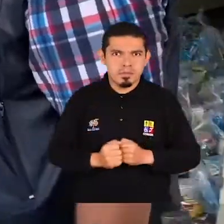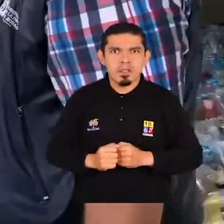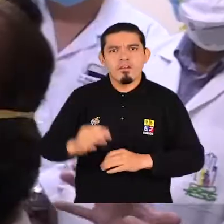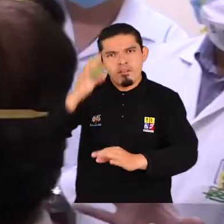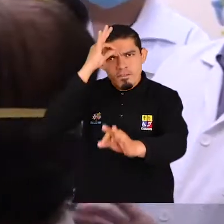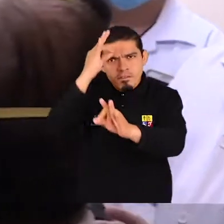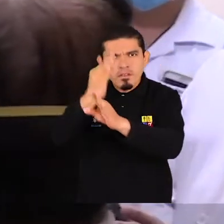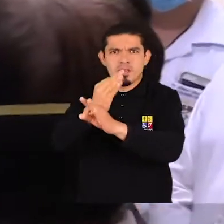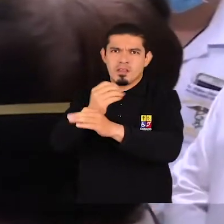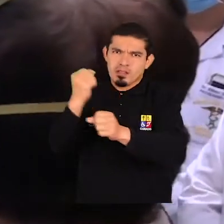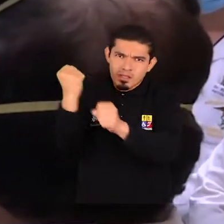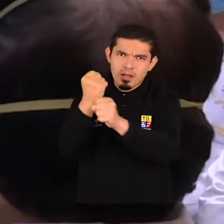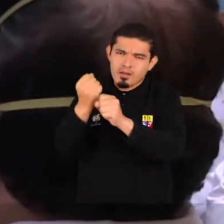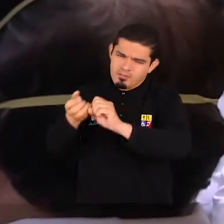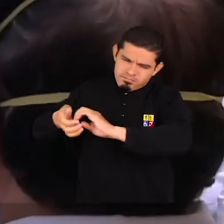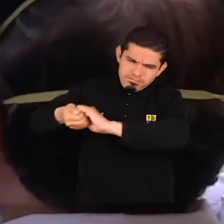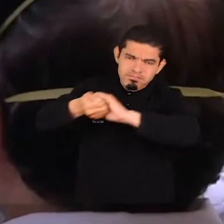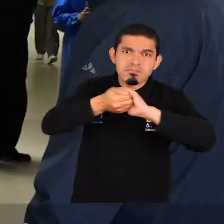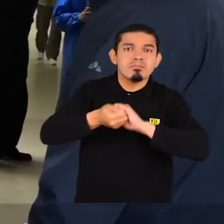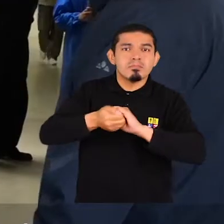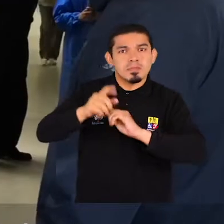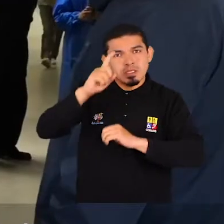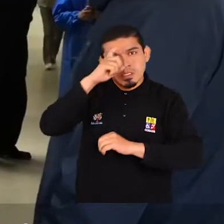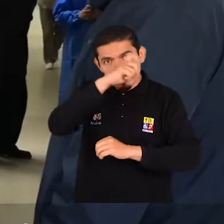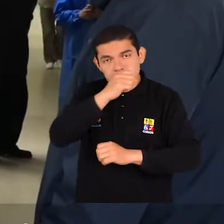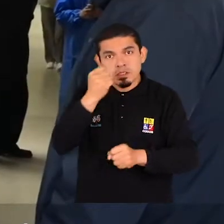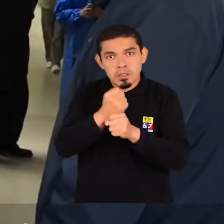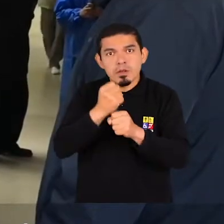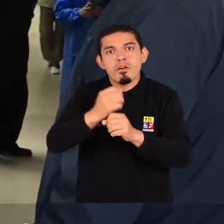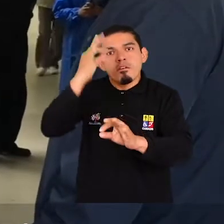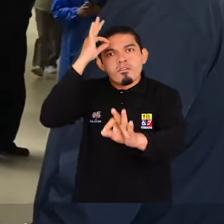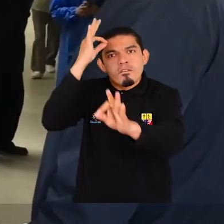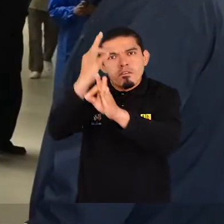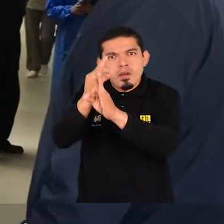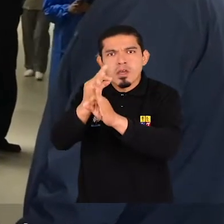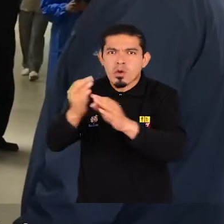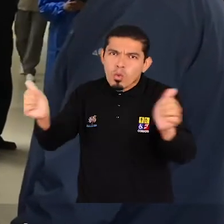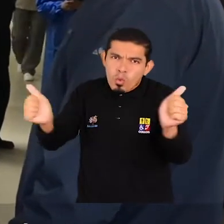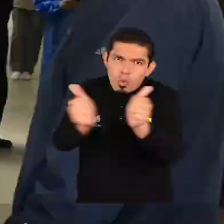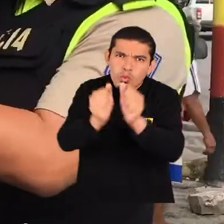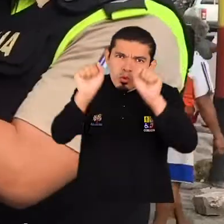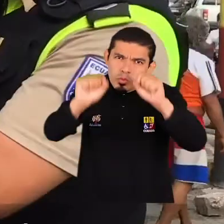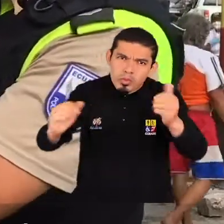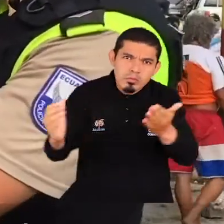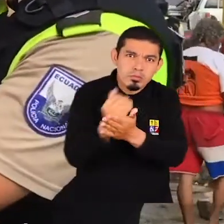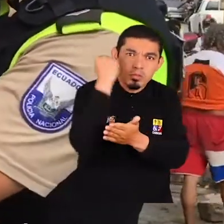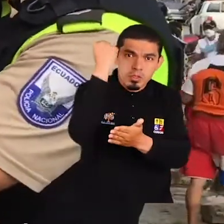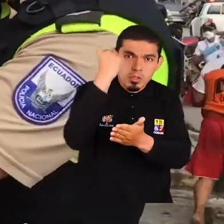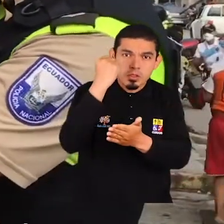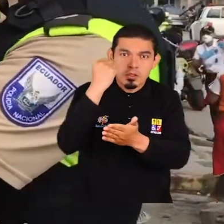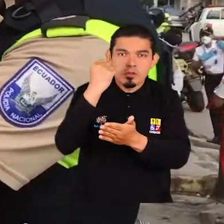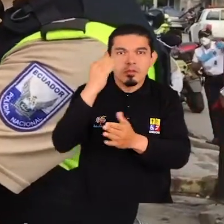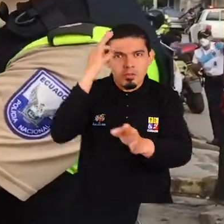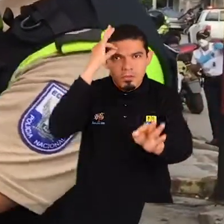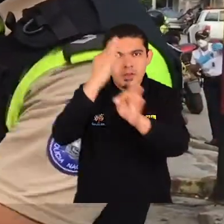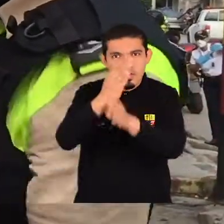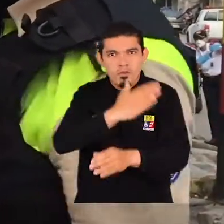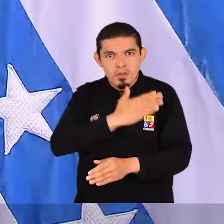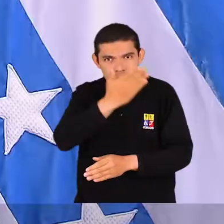y entrega llegar a vencer los retos más difíciles. Tengo fe que juntos saldremos adelante. Y tengo fe en ustedes.